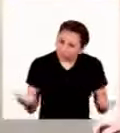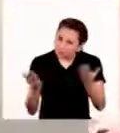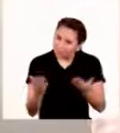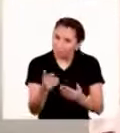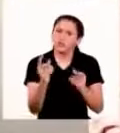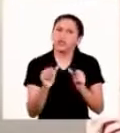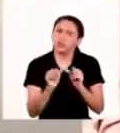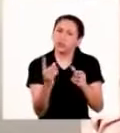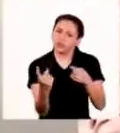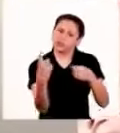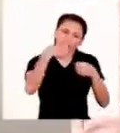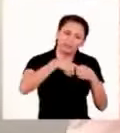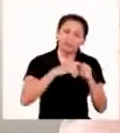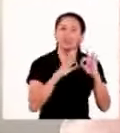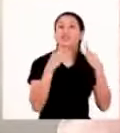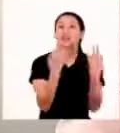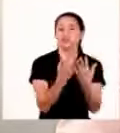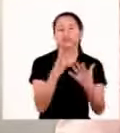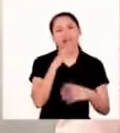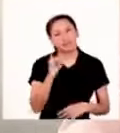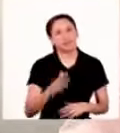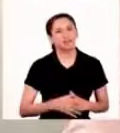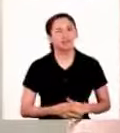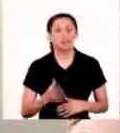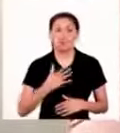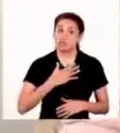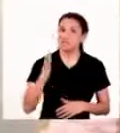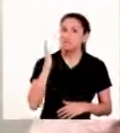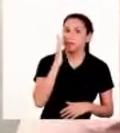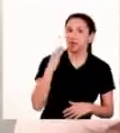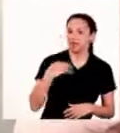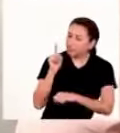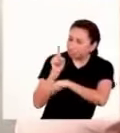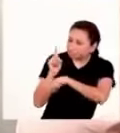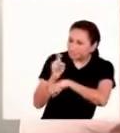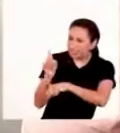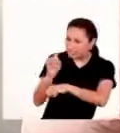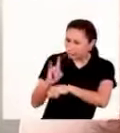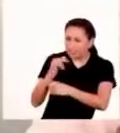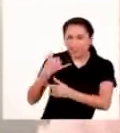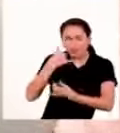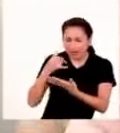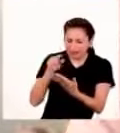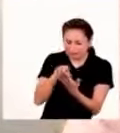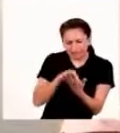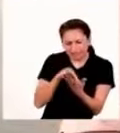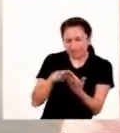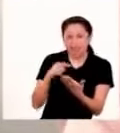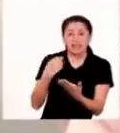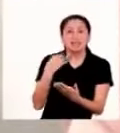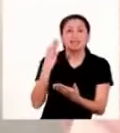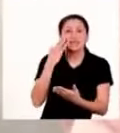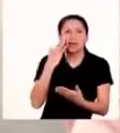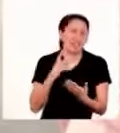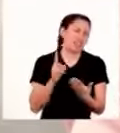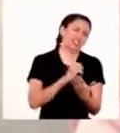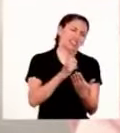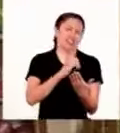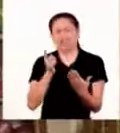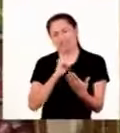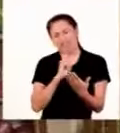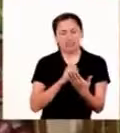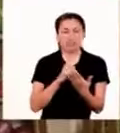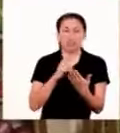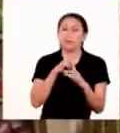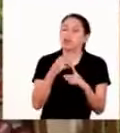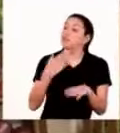familia Ay, así es Raulito yo por ejemplo a mi mamá le enseñé a usar el celular al inicio se me hacía un poco la disforzada